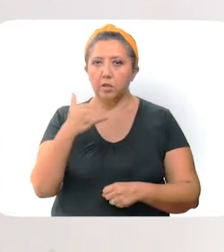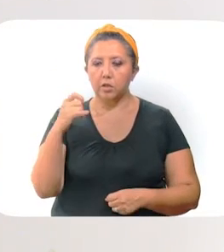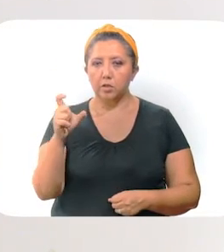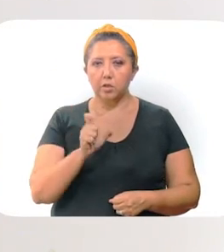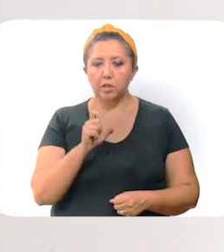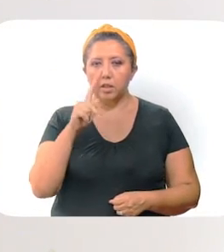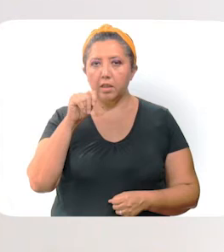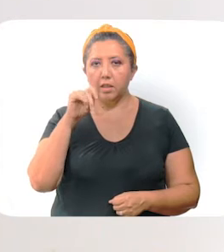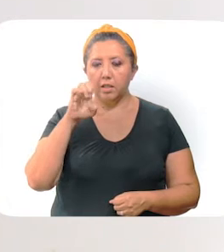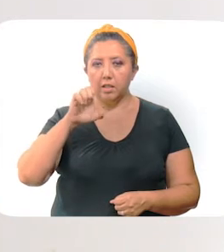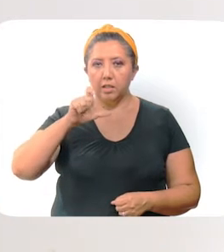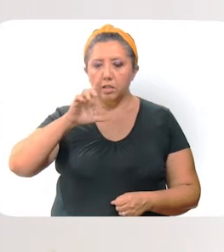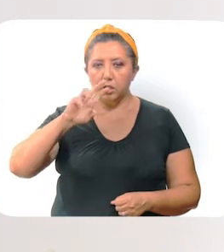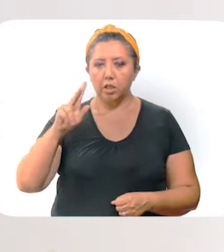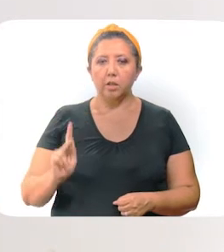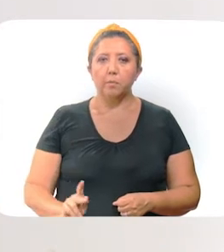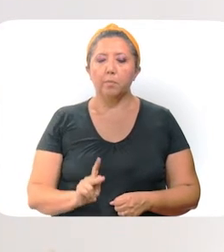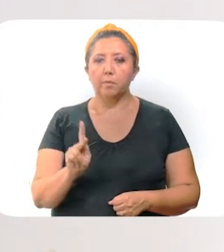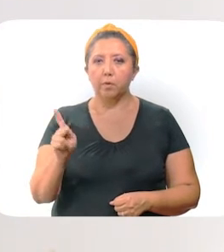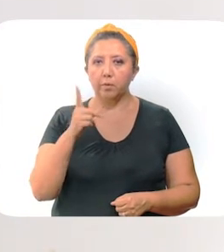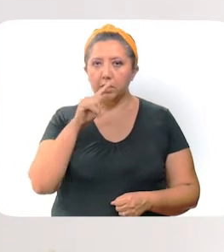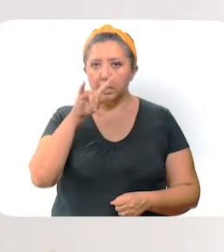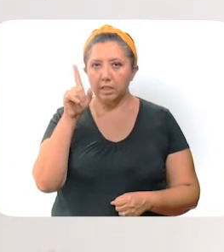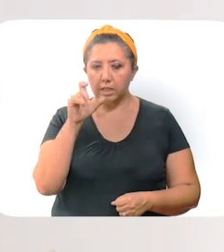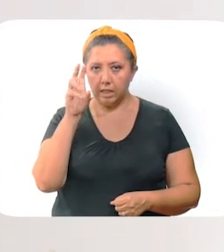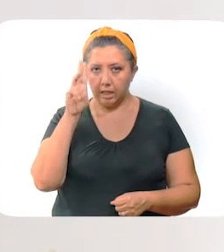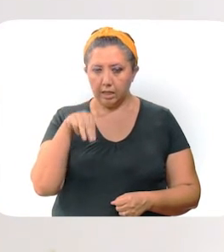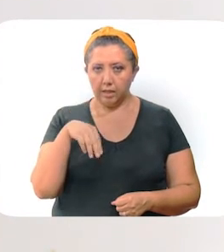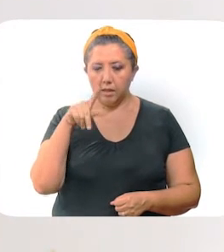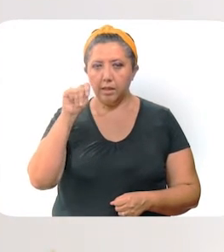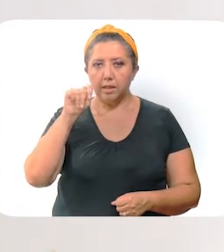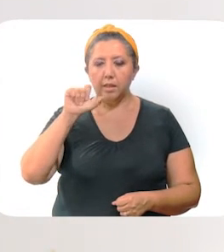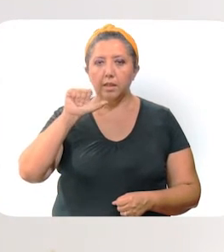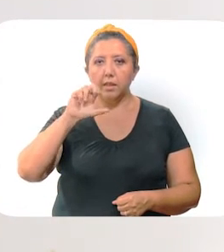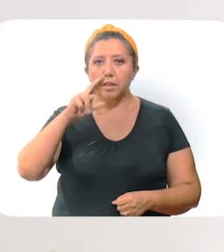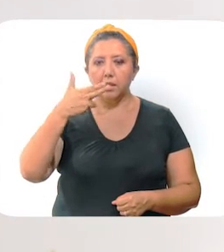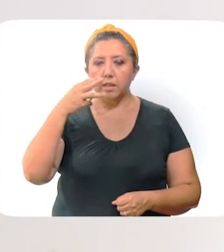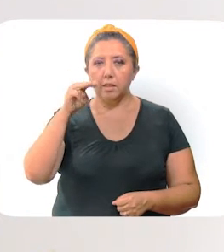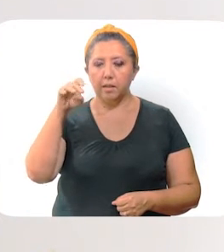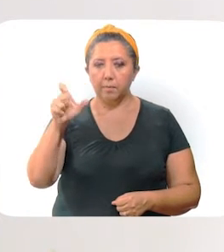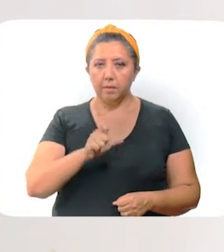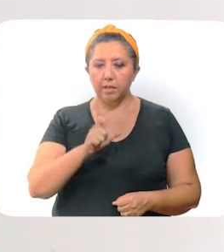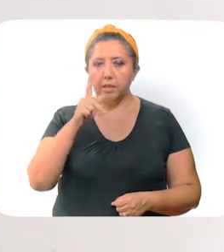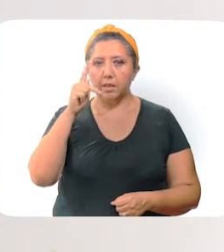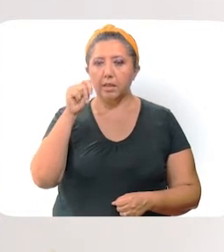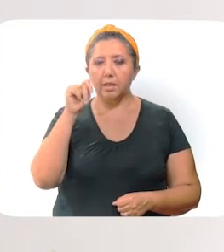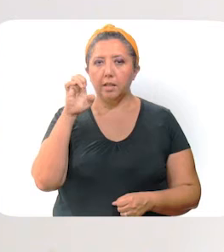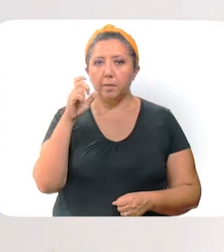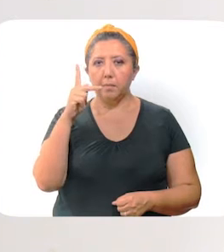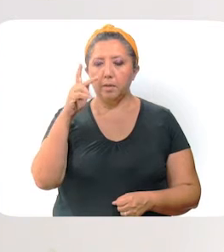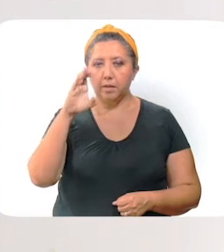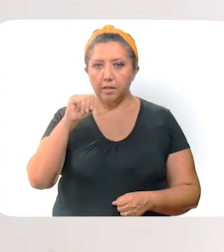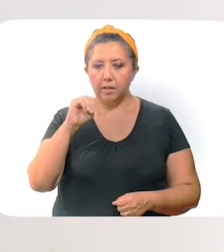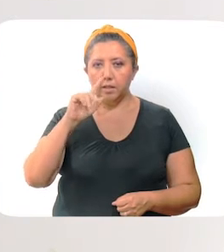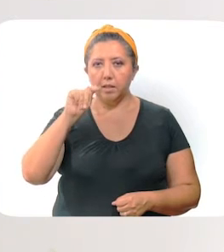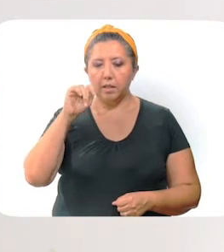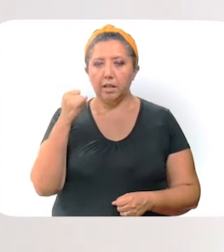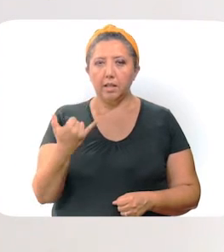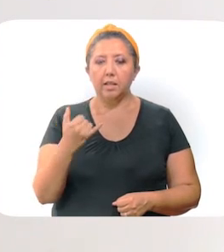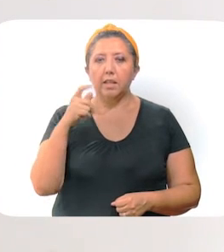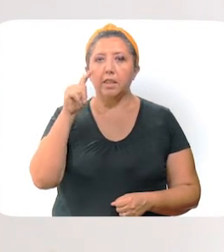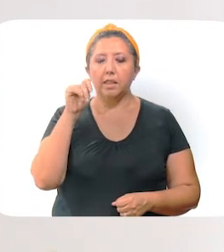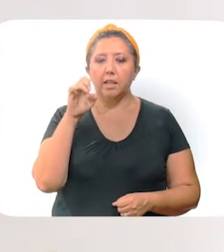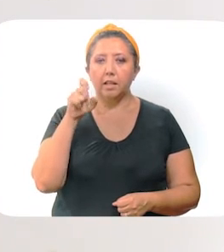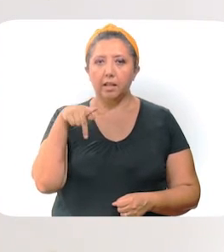Xochel, Telchac, Telchac Pueblo, Silán González, Tamec, Techac, Puerto, Tepacán, Tetis, Teya, Ucú y